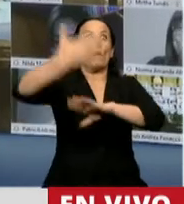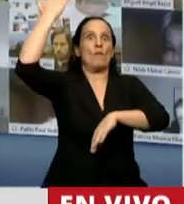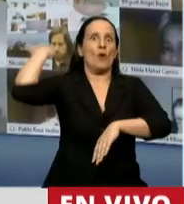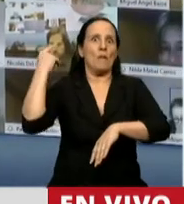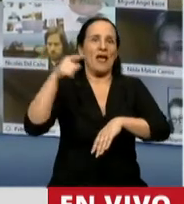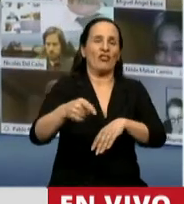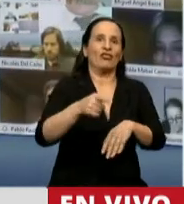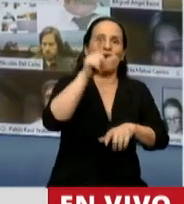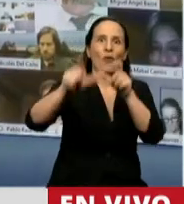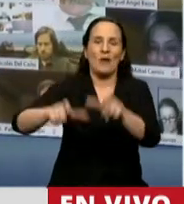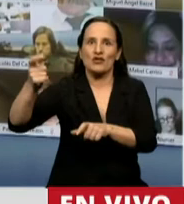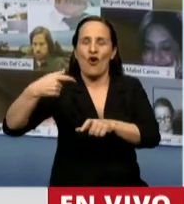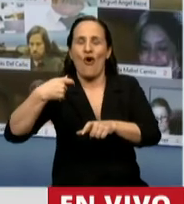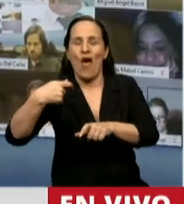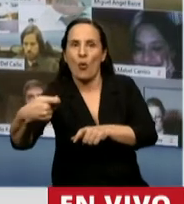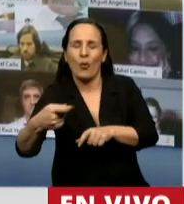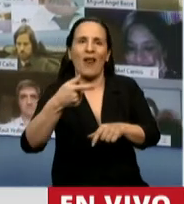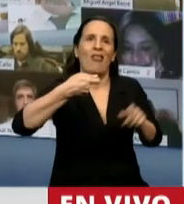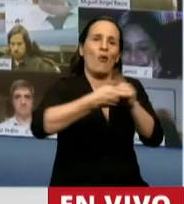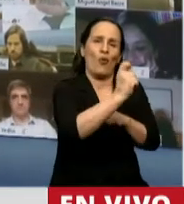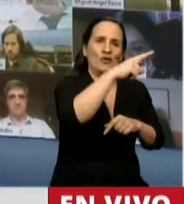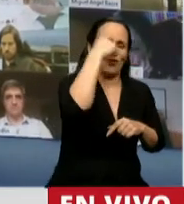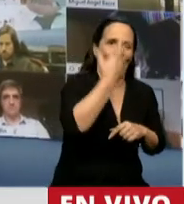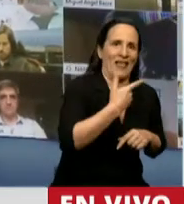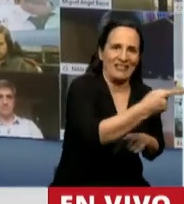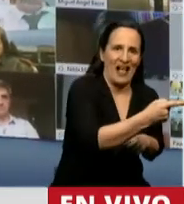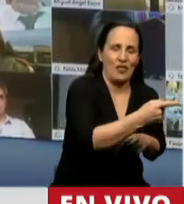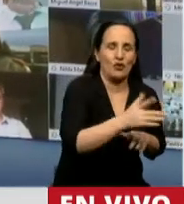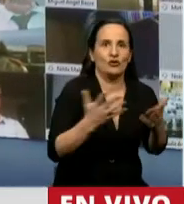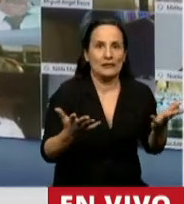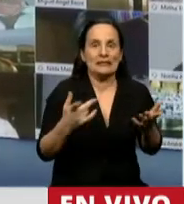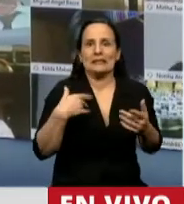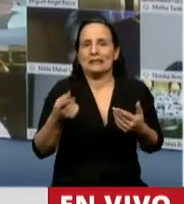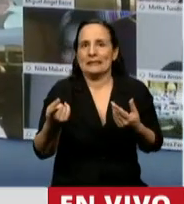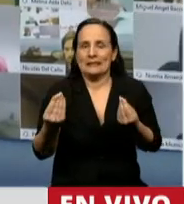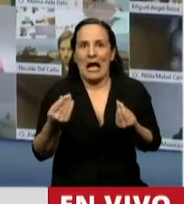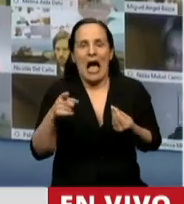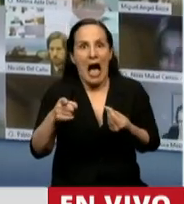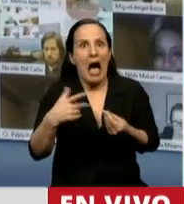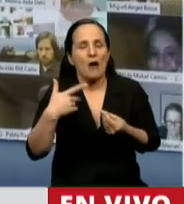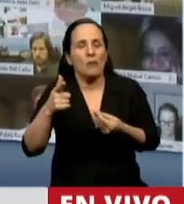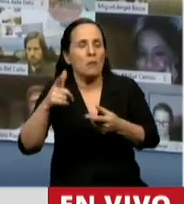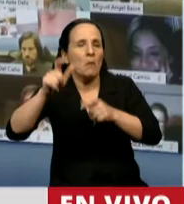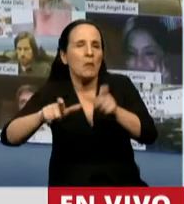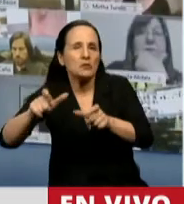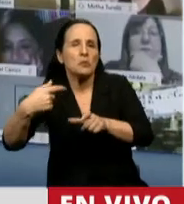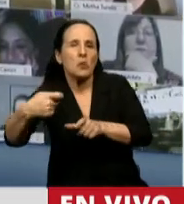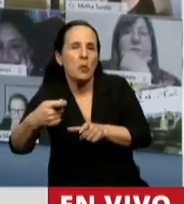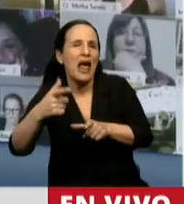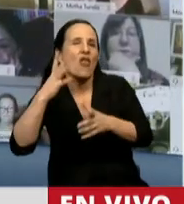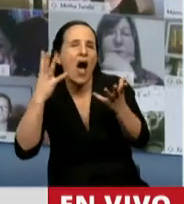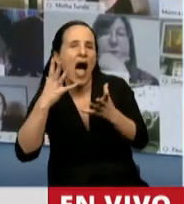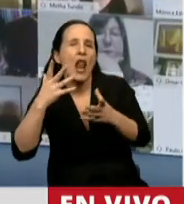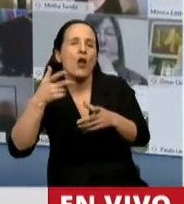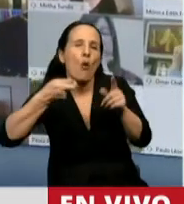momento entre los jubilados y el Estado Nacional. Y era dirigido a todos los jubilados que hayan hecho algún tipo de reclamo